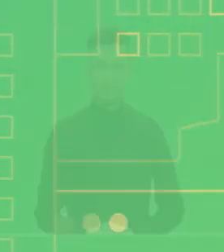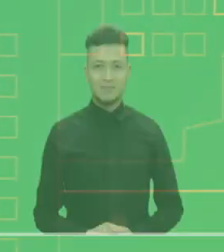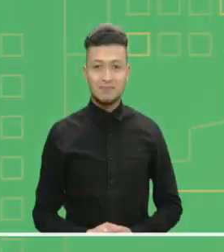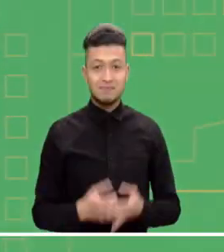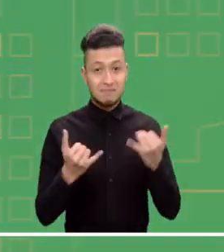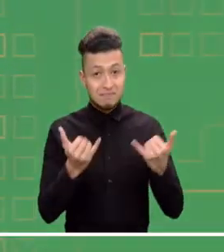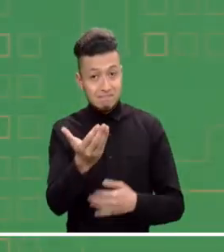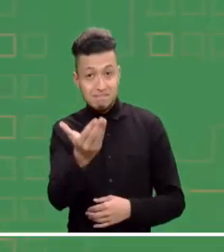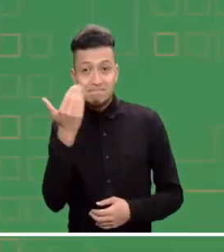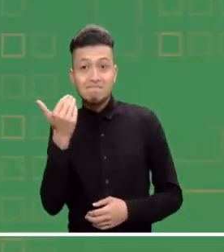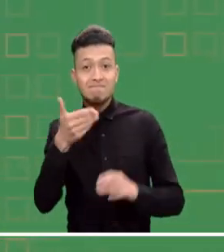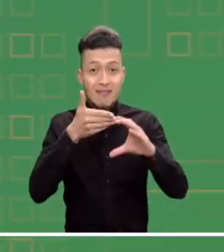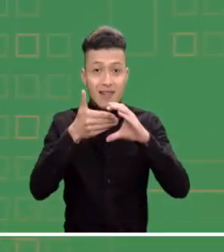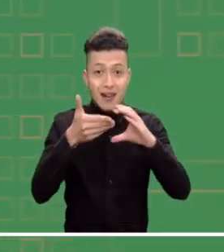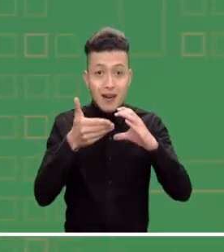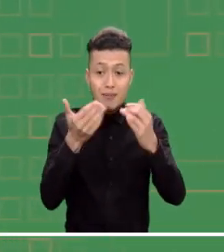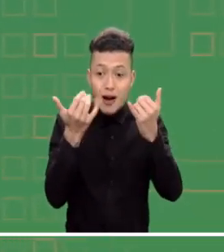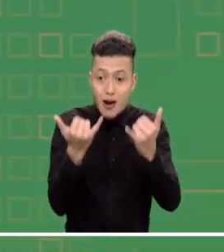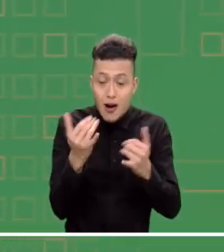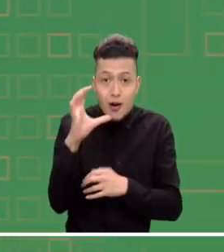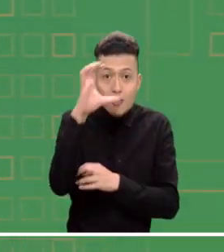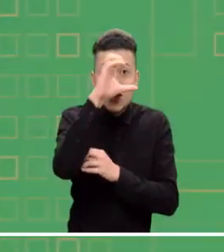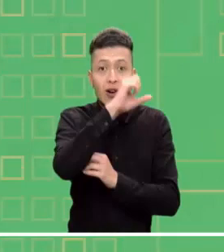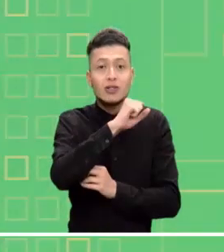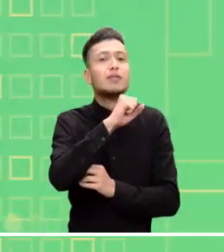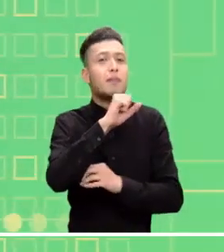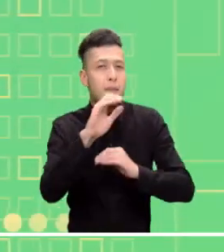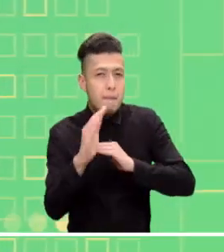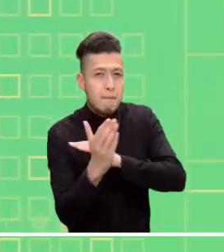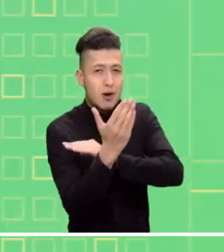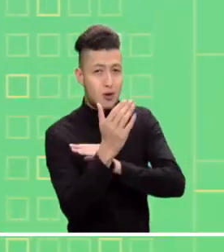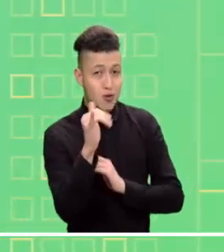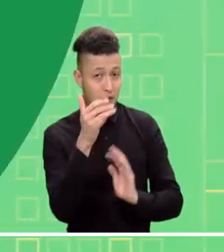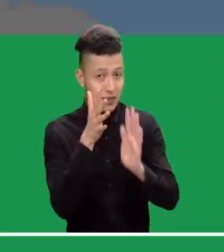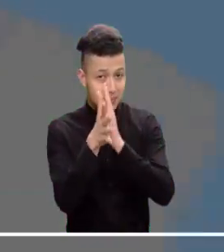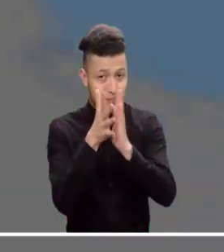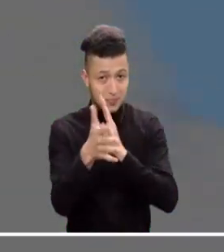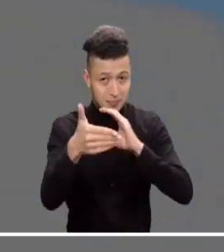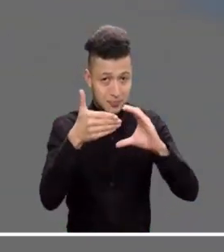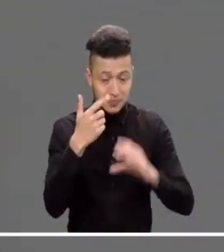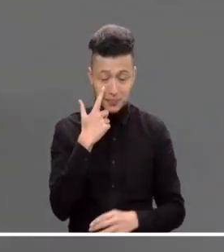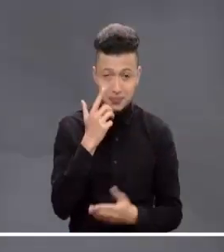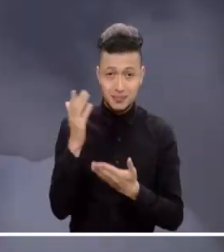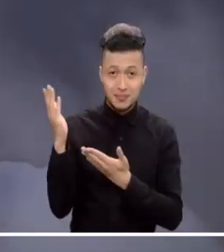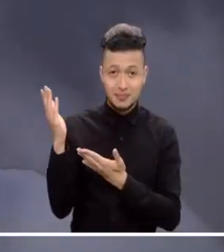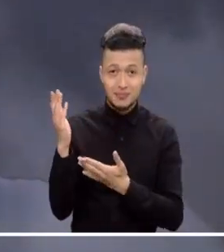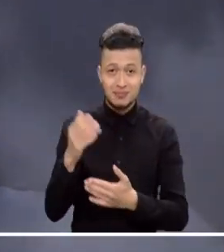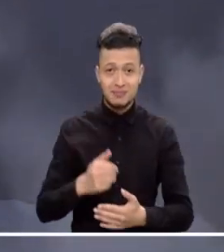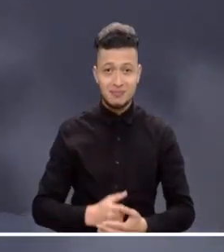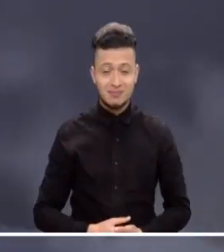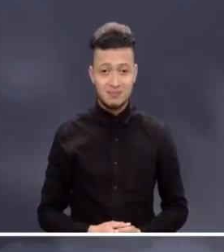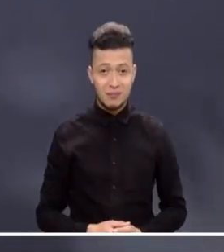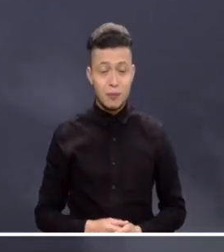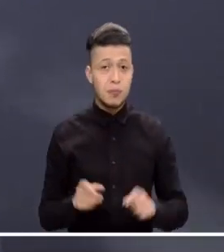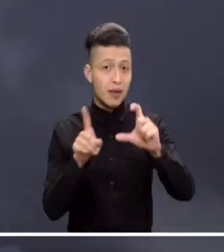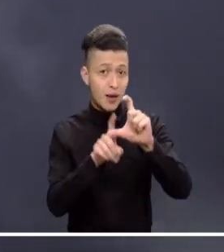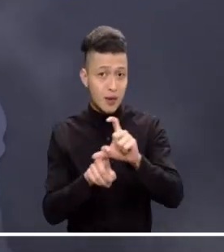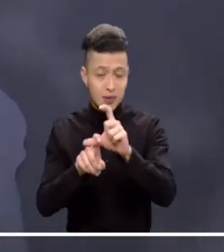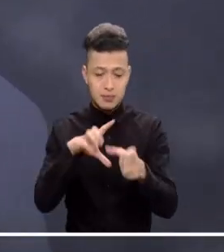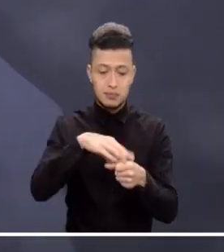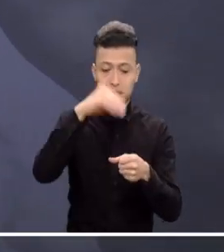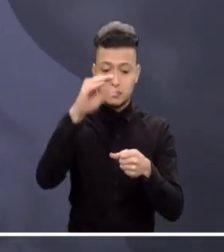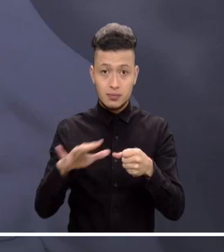Los invitamos a conocer el pronóstico del tiempo para la noche de hoy y la madrugada del jueves. La Guajira,